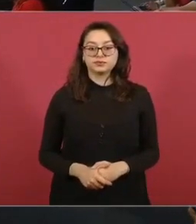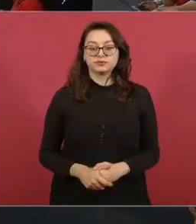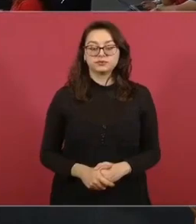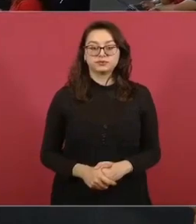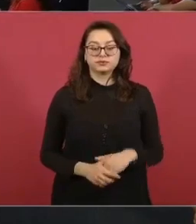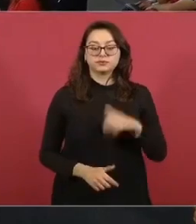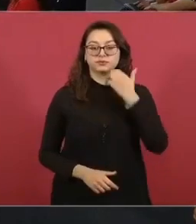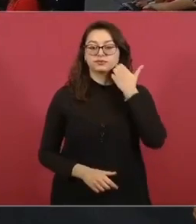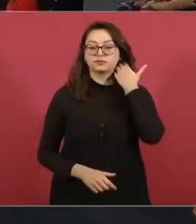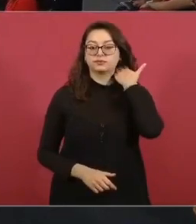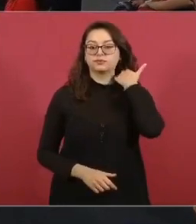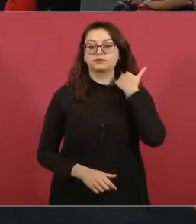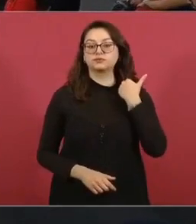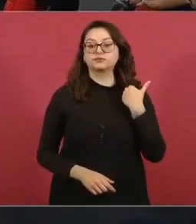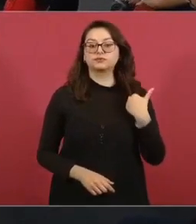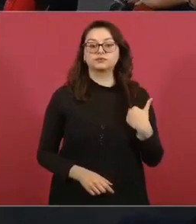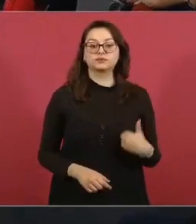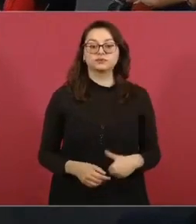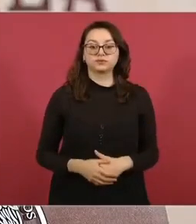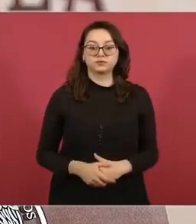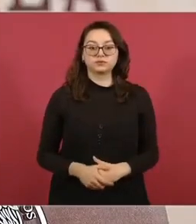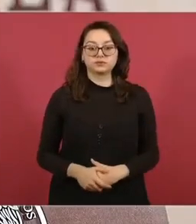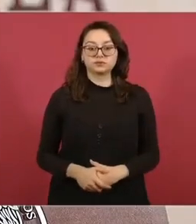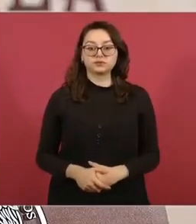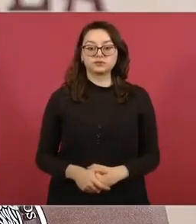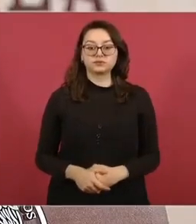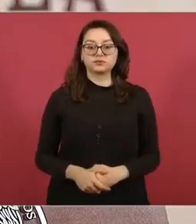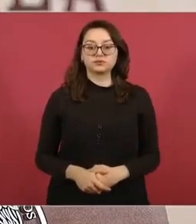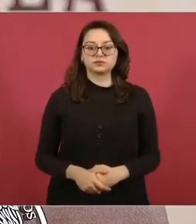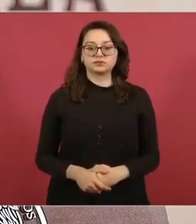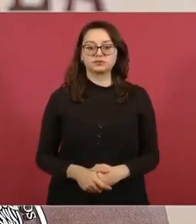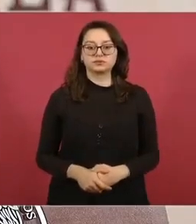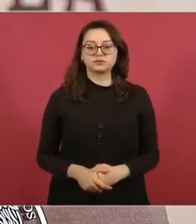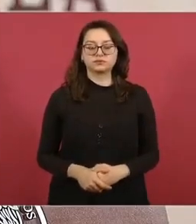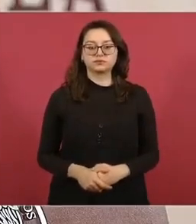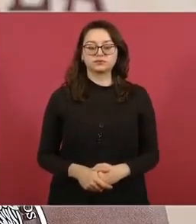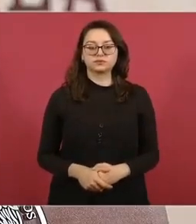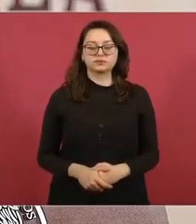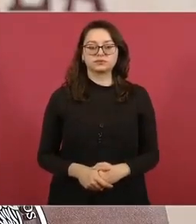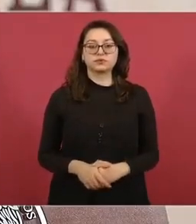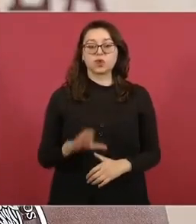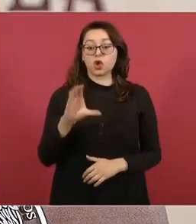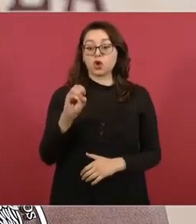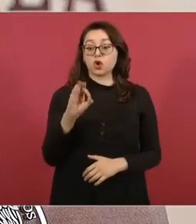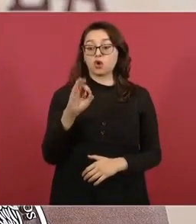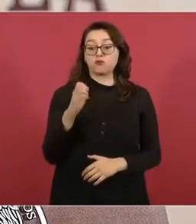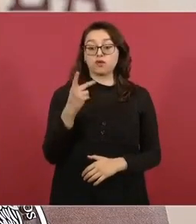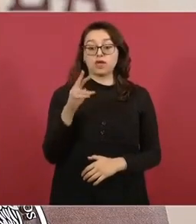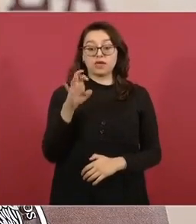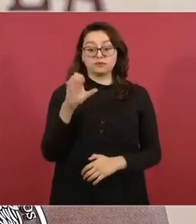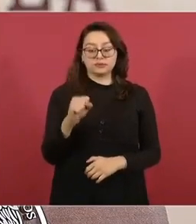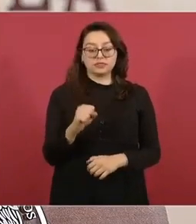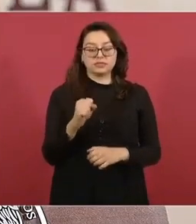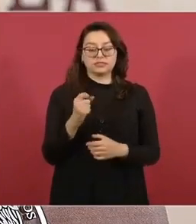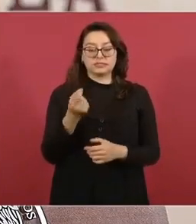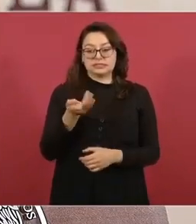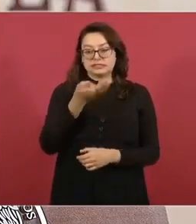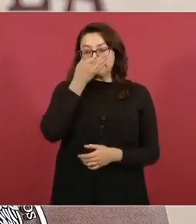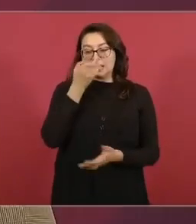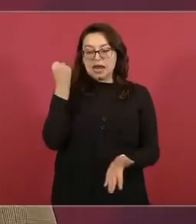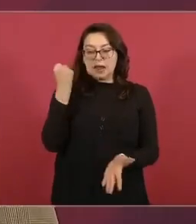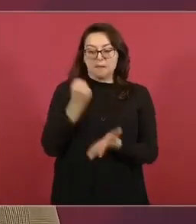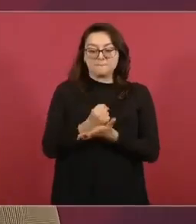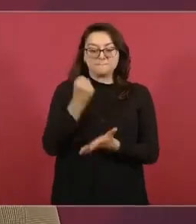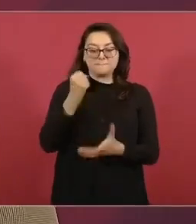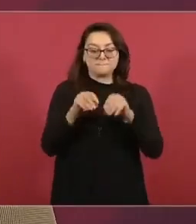el COFEPRIS sigue en está por sacar los lineamientos para la autorización hizo la